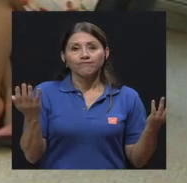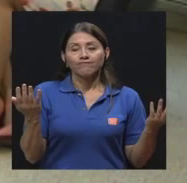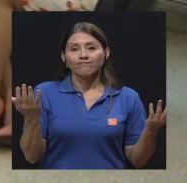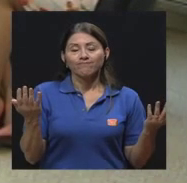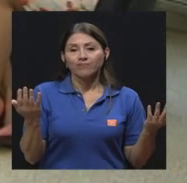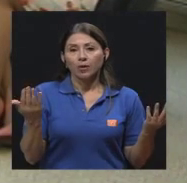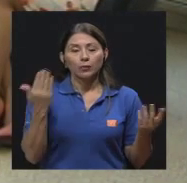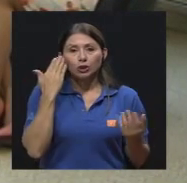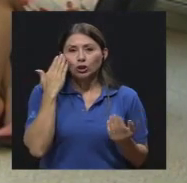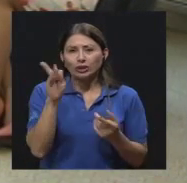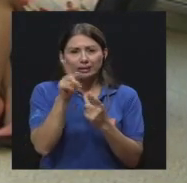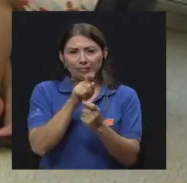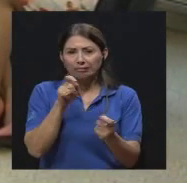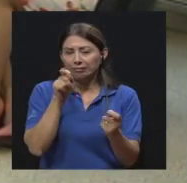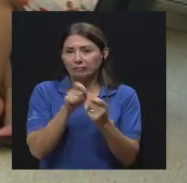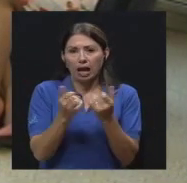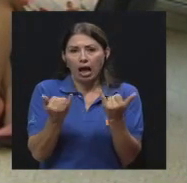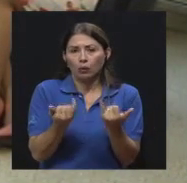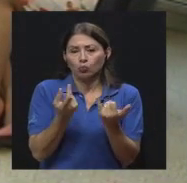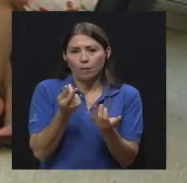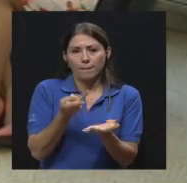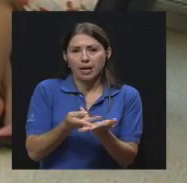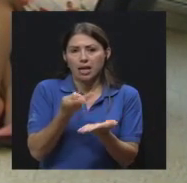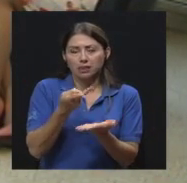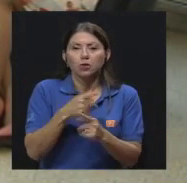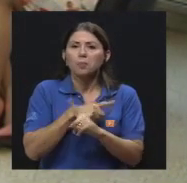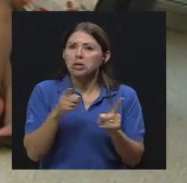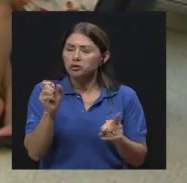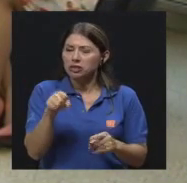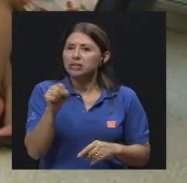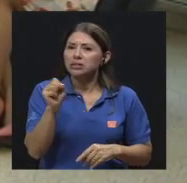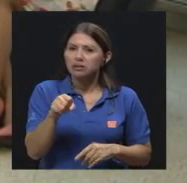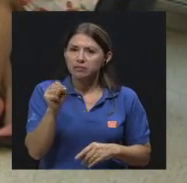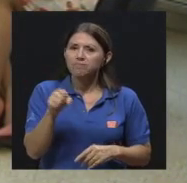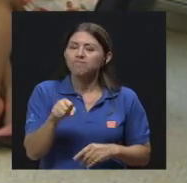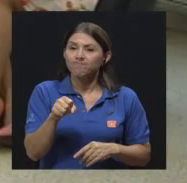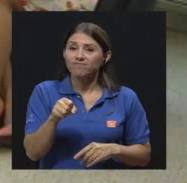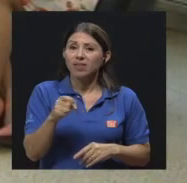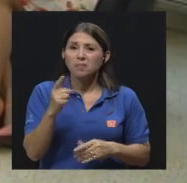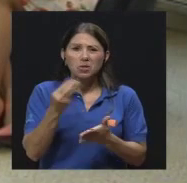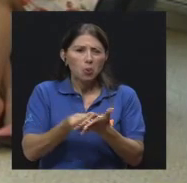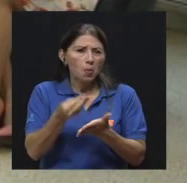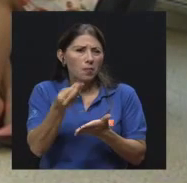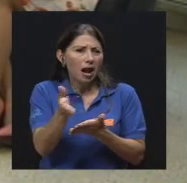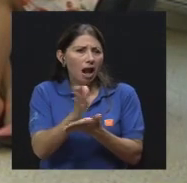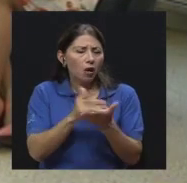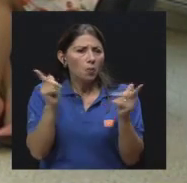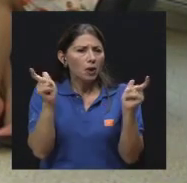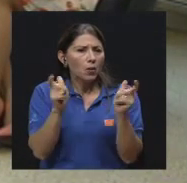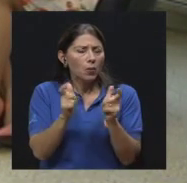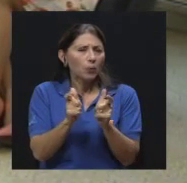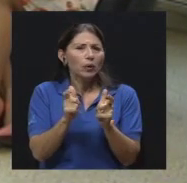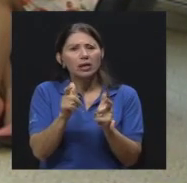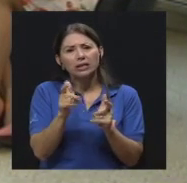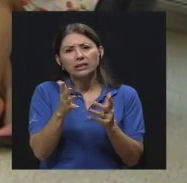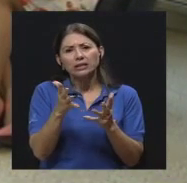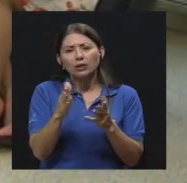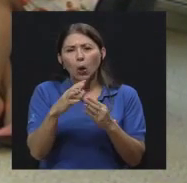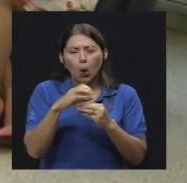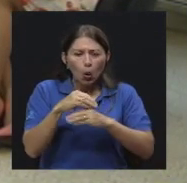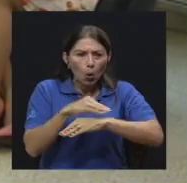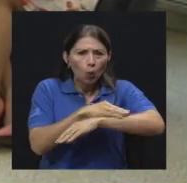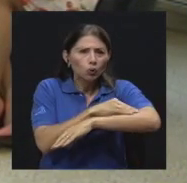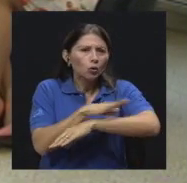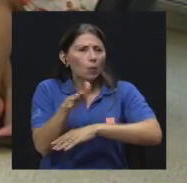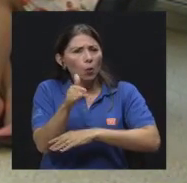No tengo los precios actuales, pero sí andan tratamientos a por lo menos 70, 80 mil